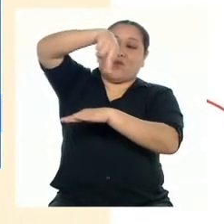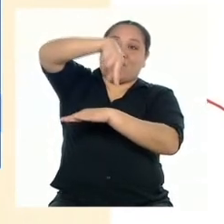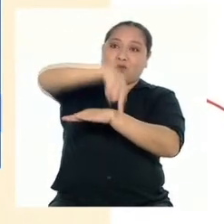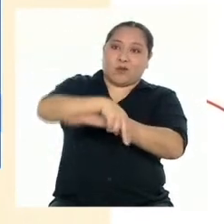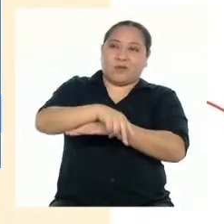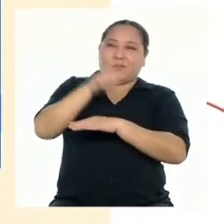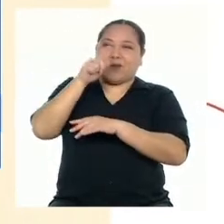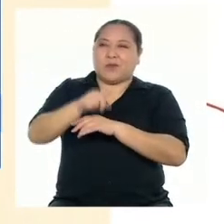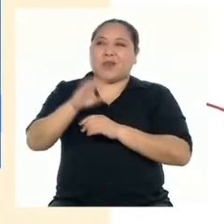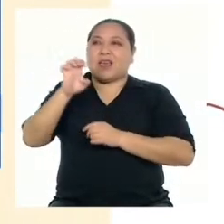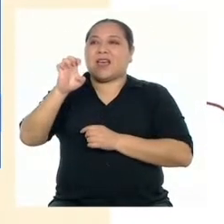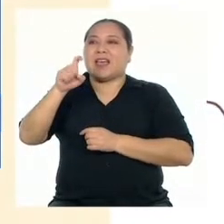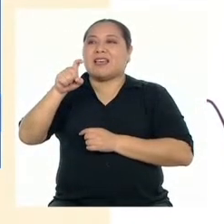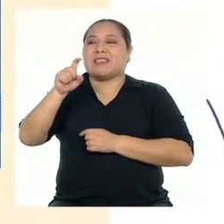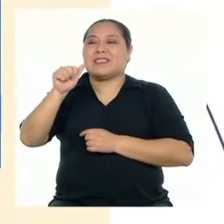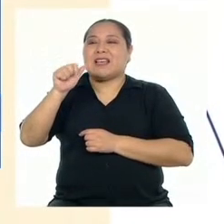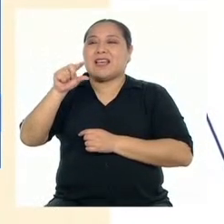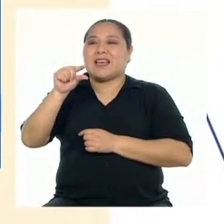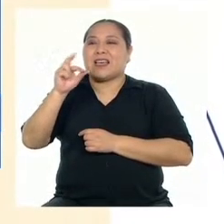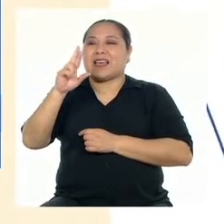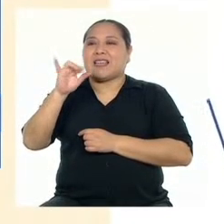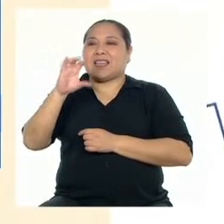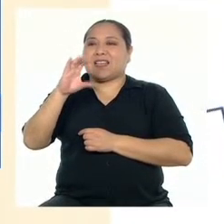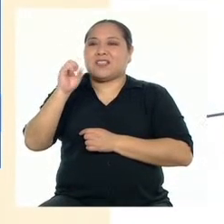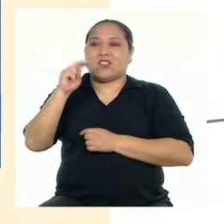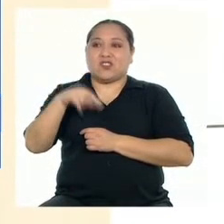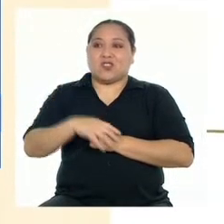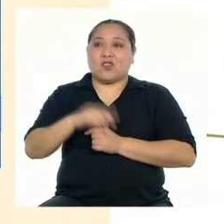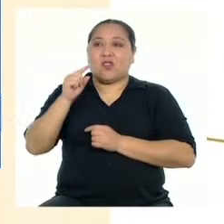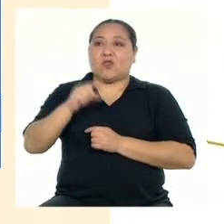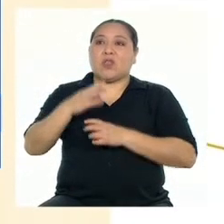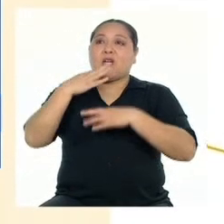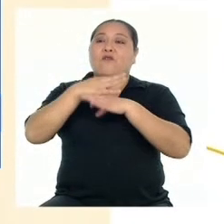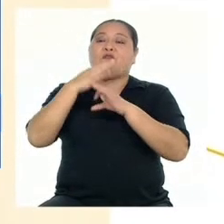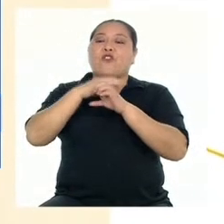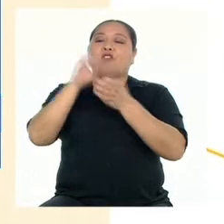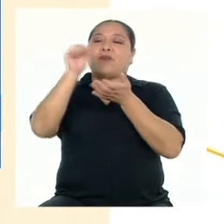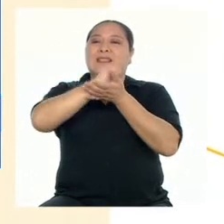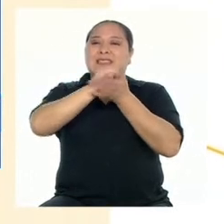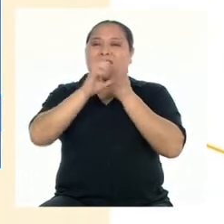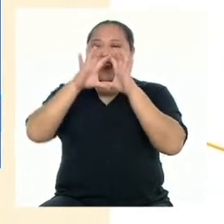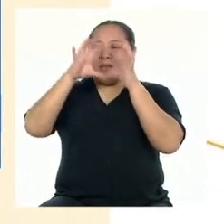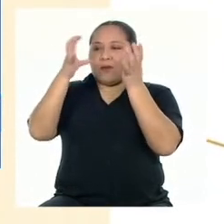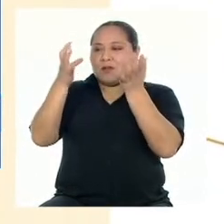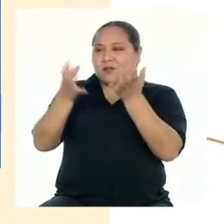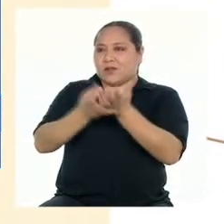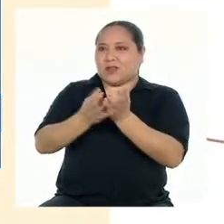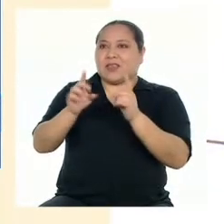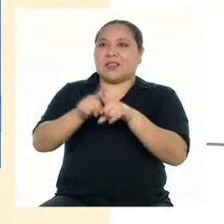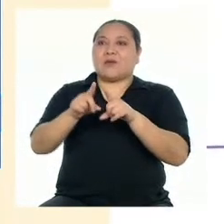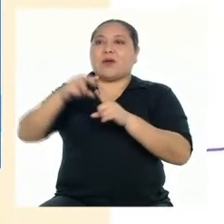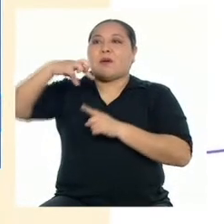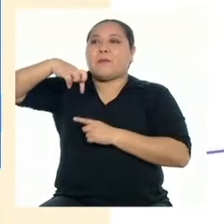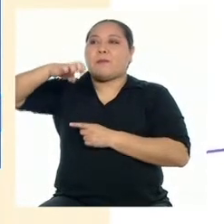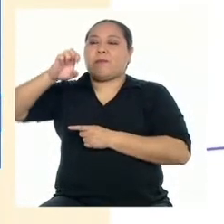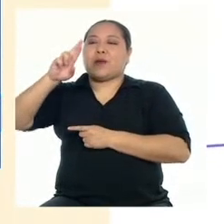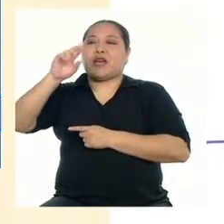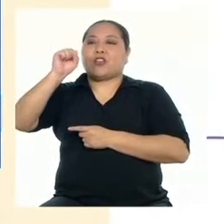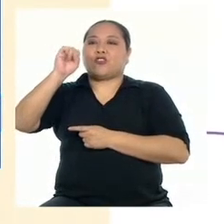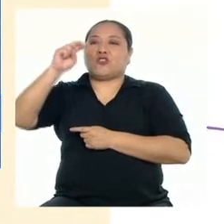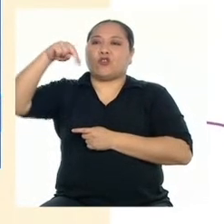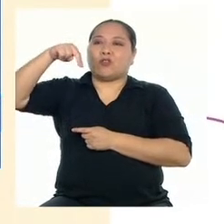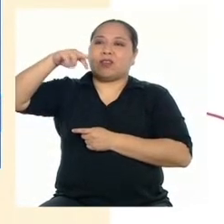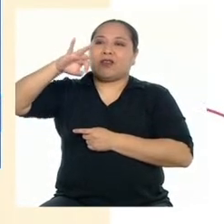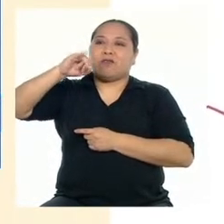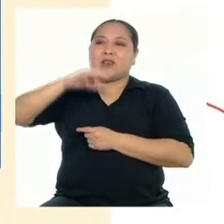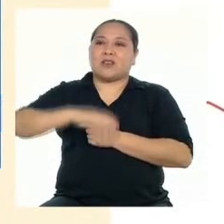una exageración cuando dice que el balón tiene una forma sagrada. Y también una personificación en piruetas